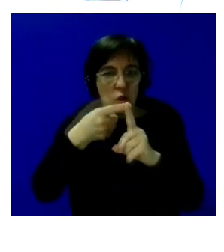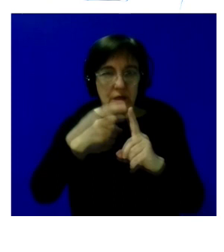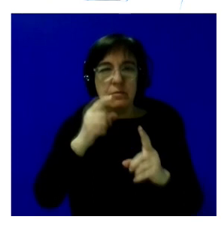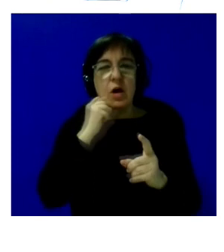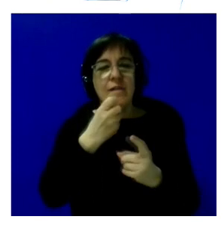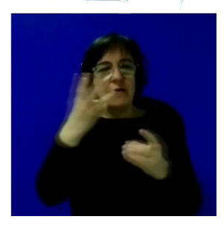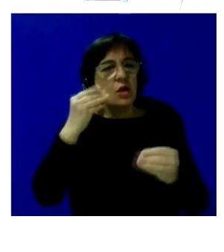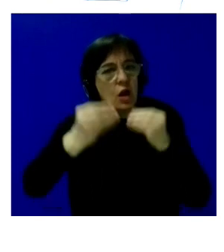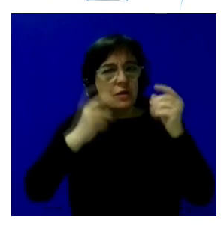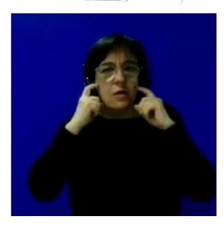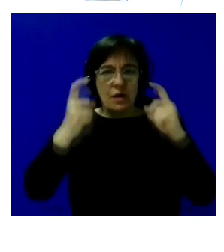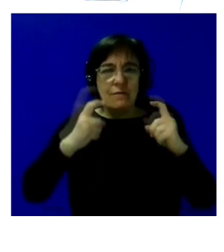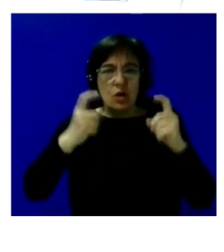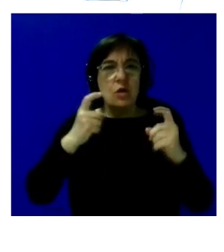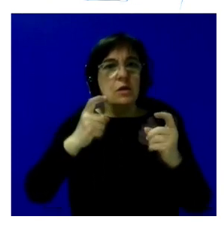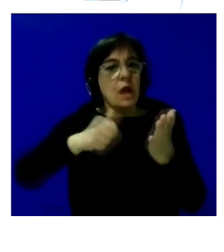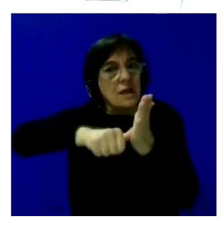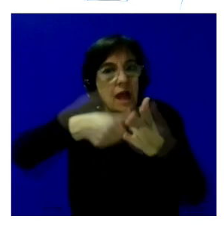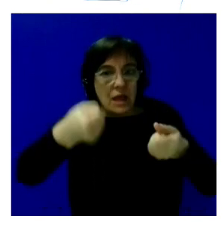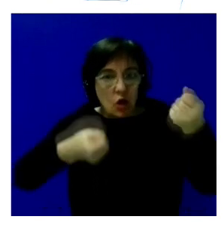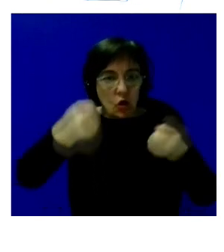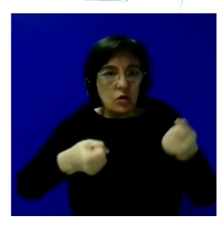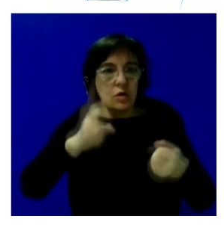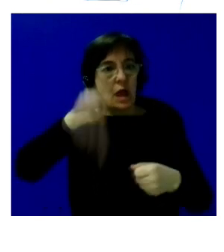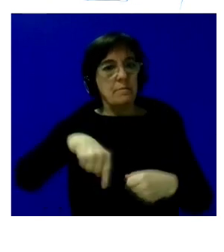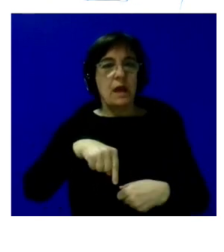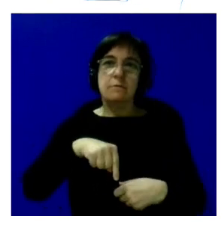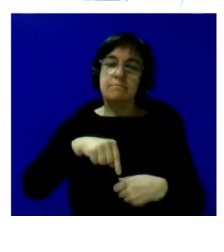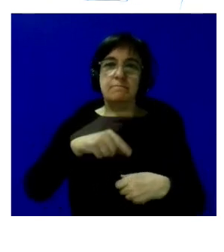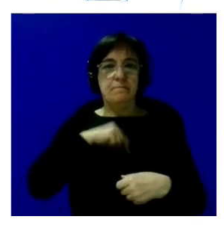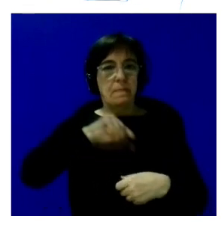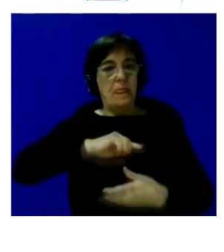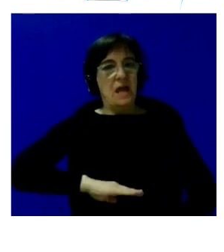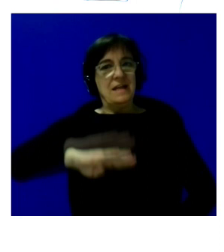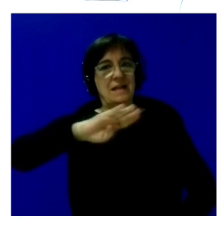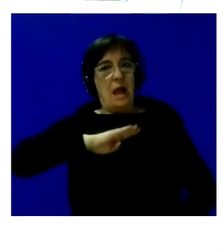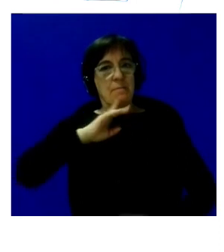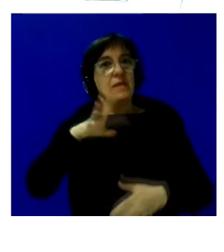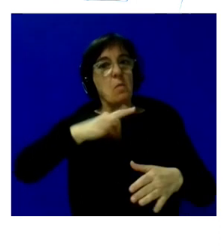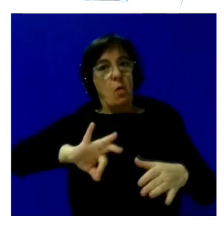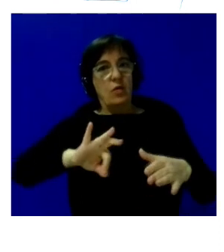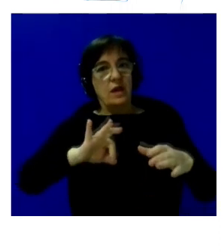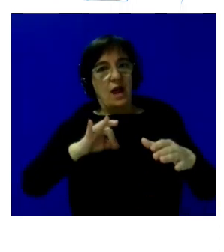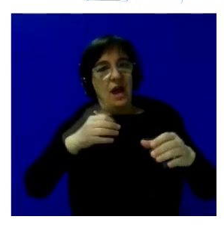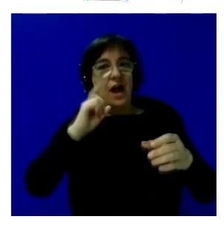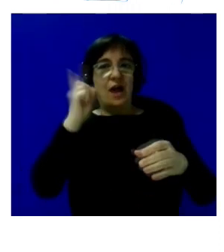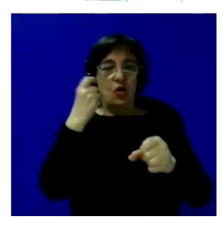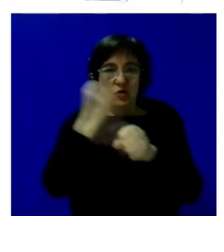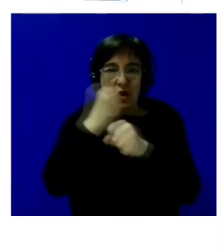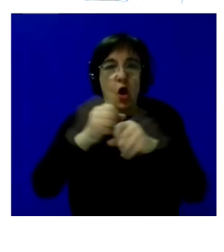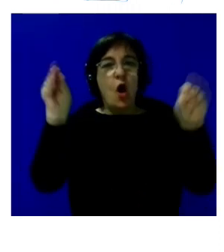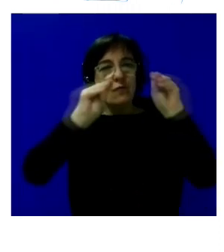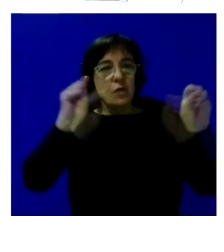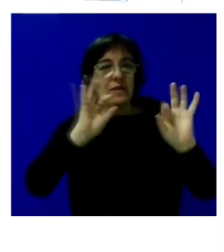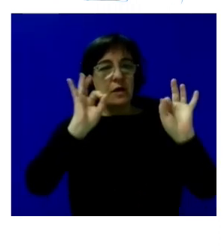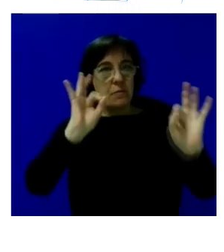hicieron un esfuerzo para sacarse el carnet de conducir incrementar ahí su capacidad de empleabilidad o formaciones específicas para temas